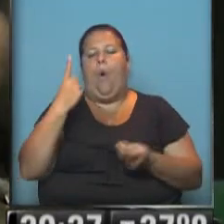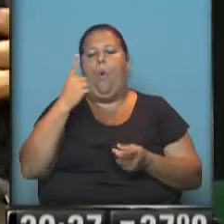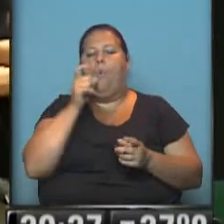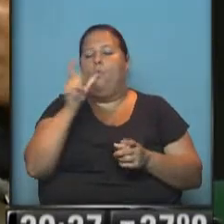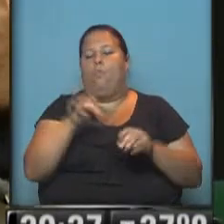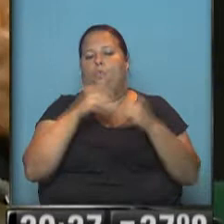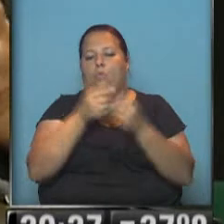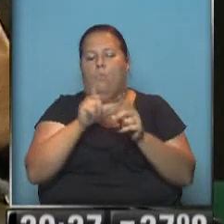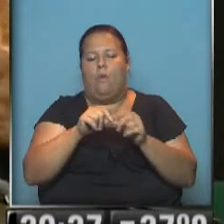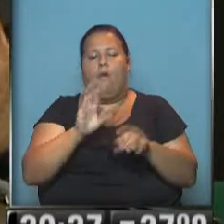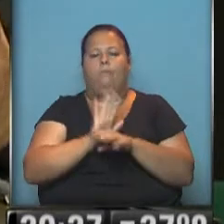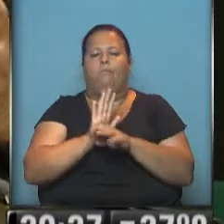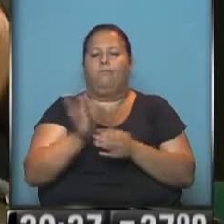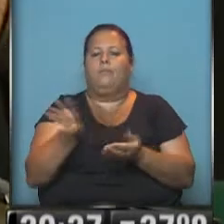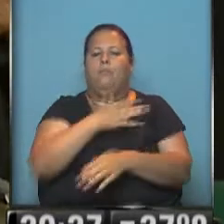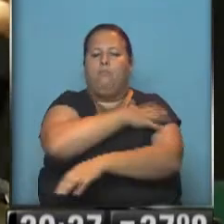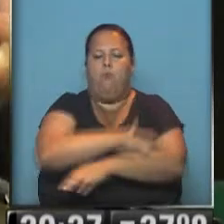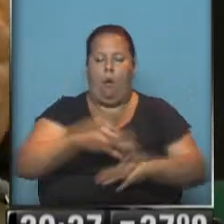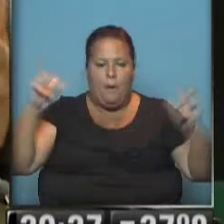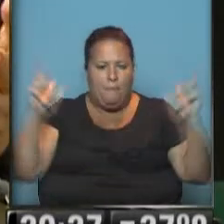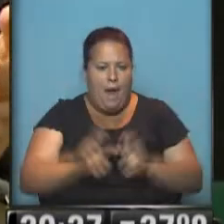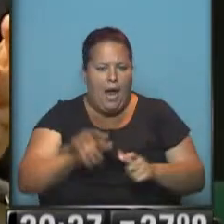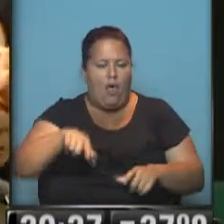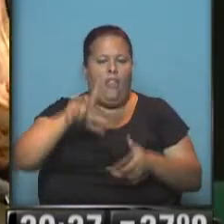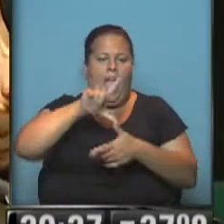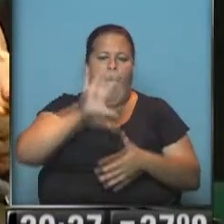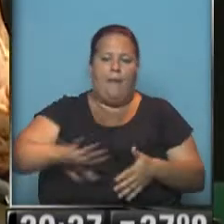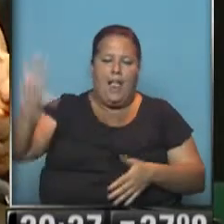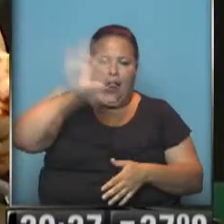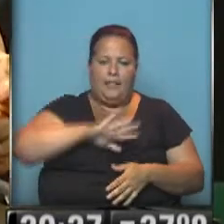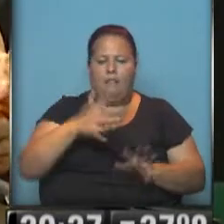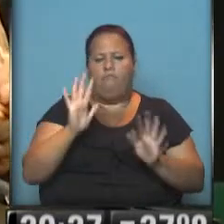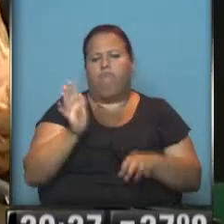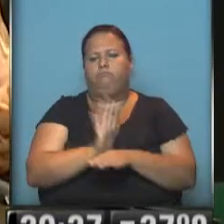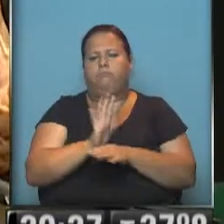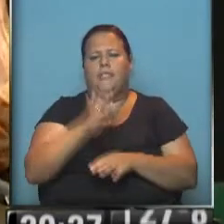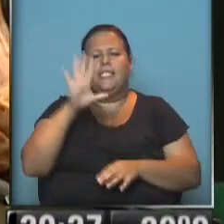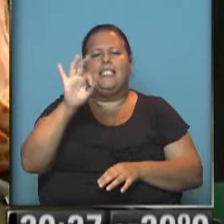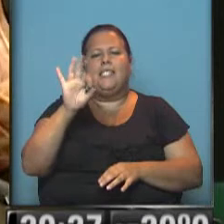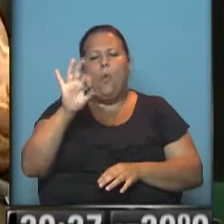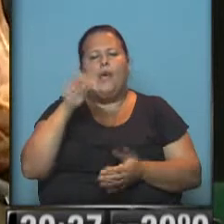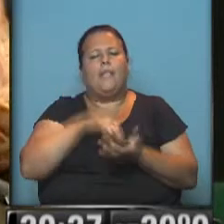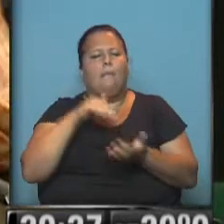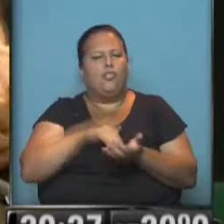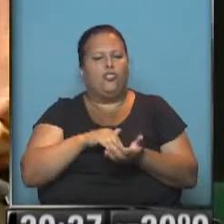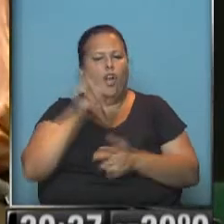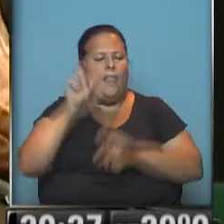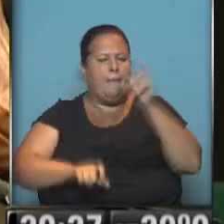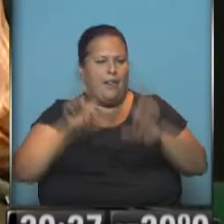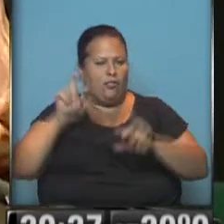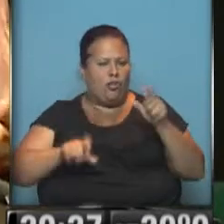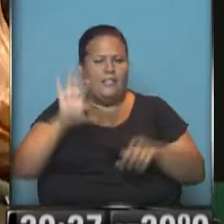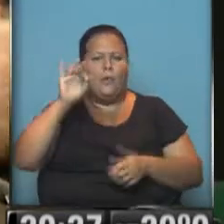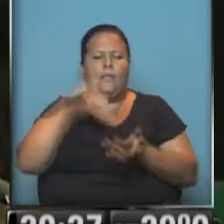cifra, han sacado de la pobreza en el conjunto de América Latina a unos 50 millones de habitantes, unos